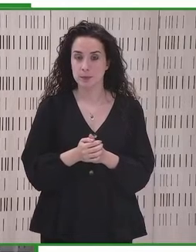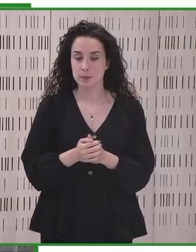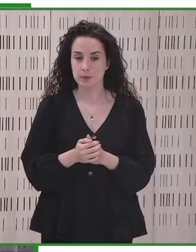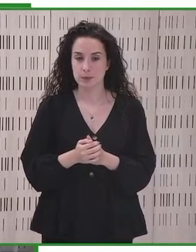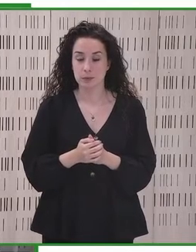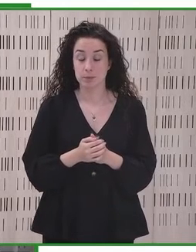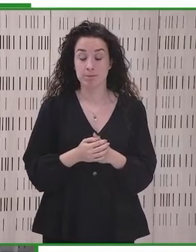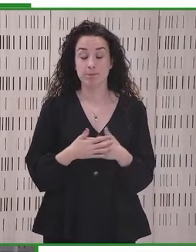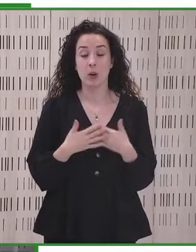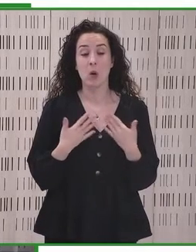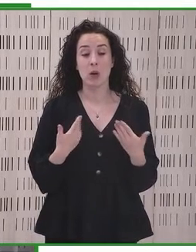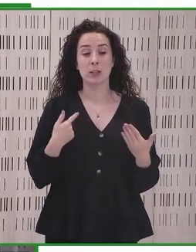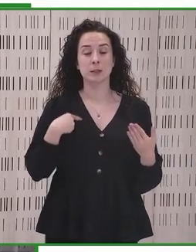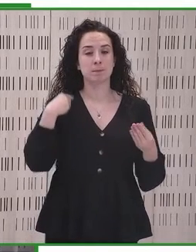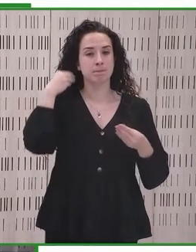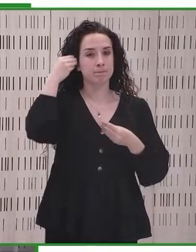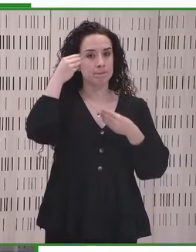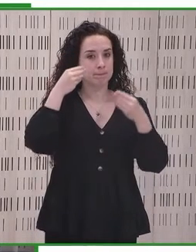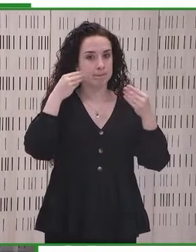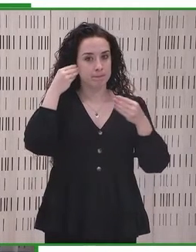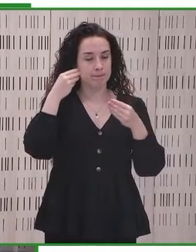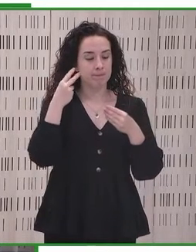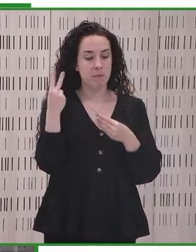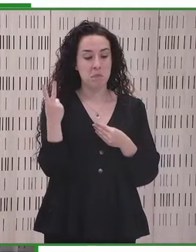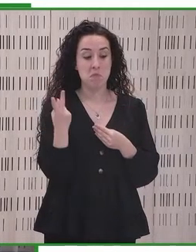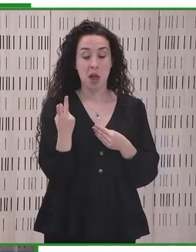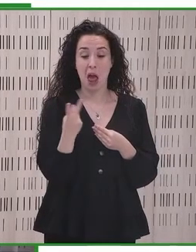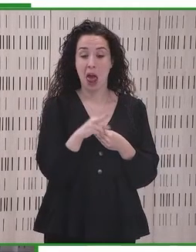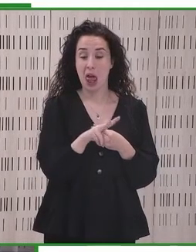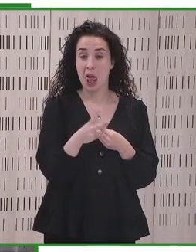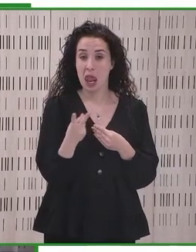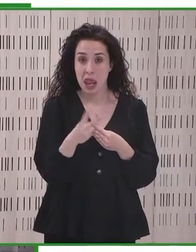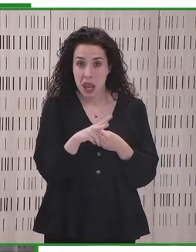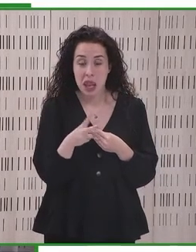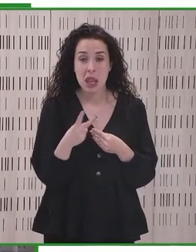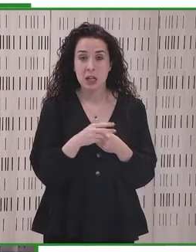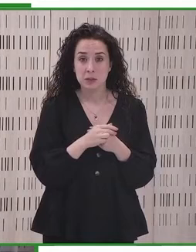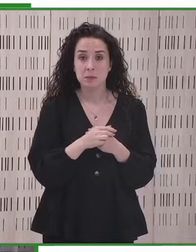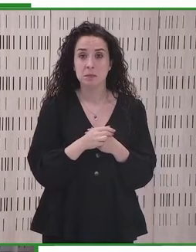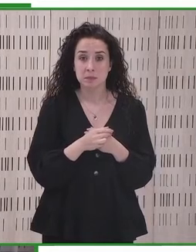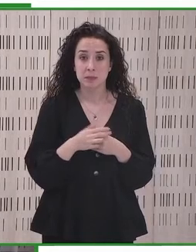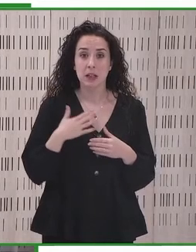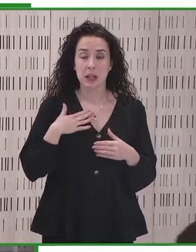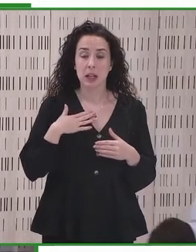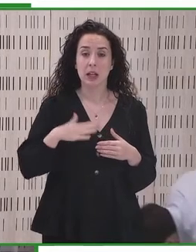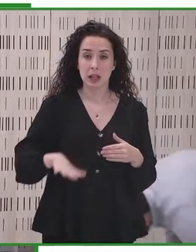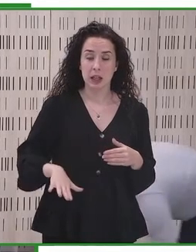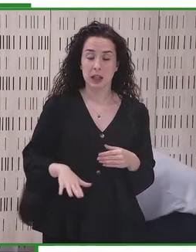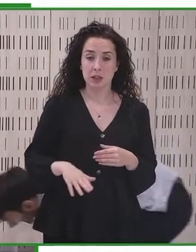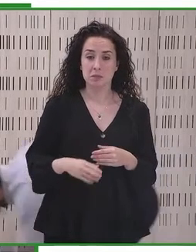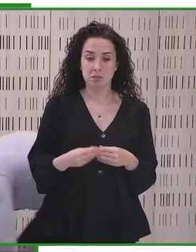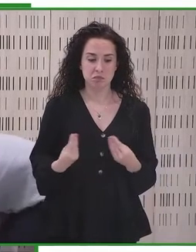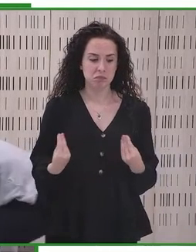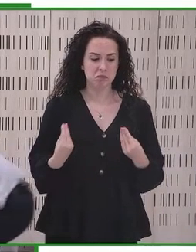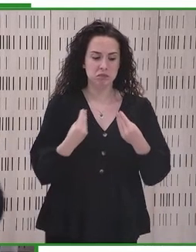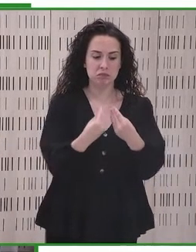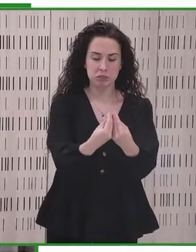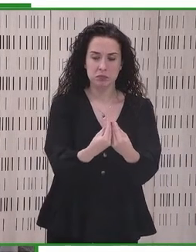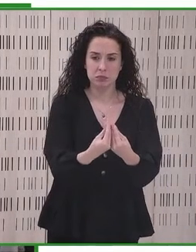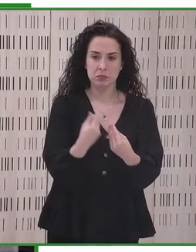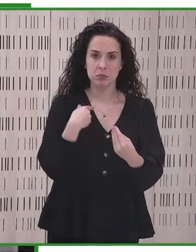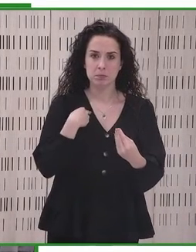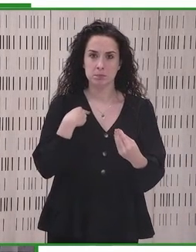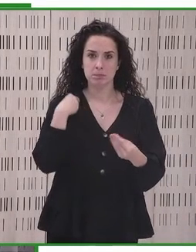herramienta? Las dos posibilidades en sí se complementan. En mi intervención me he referido